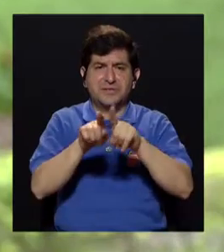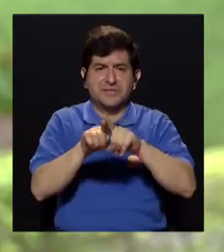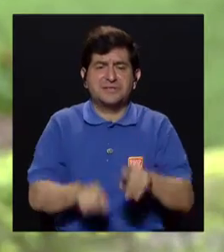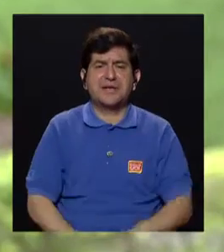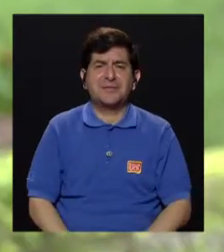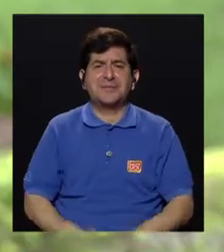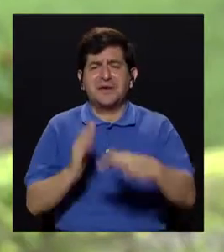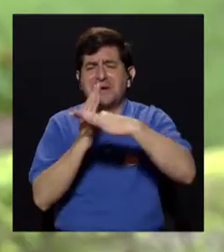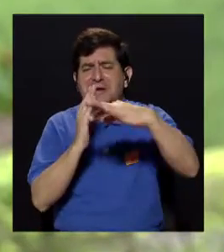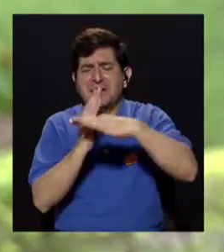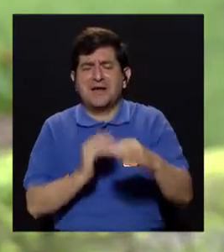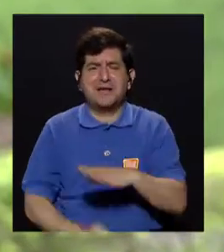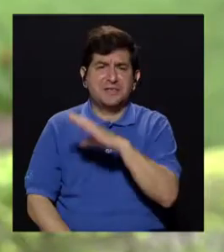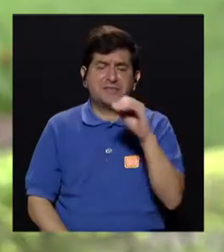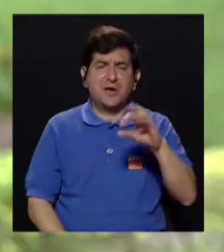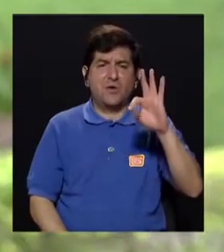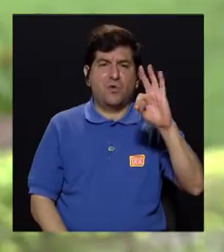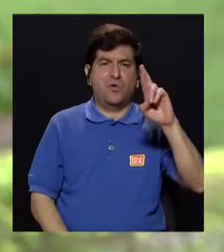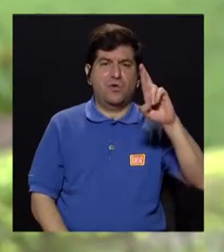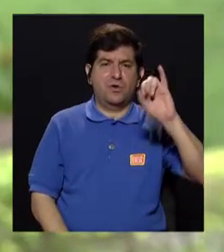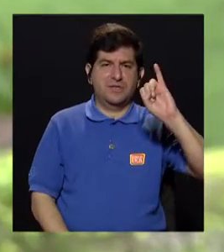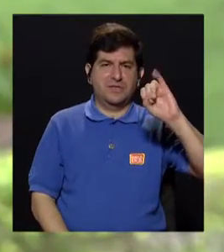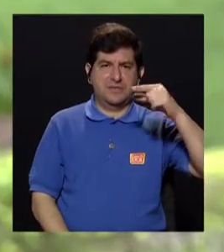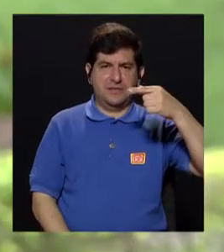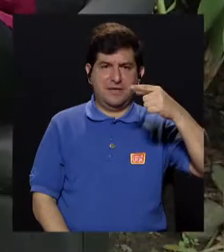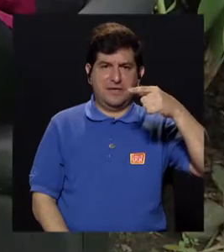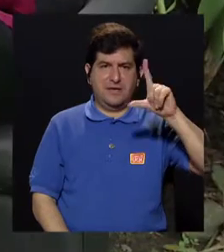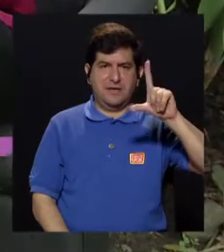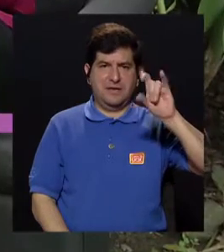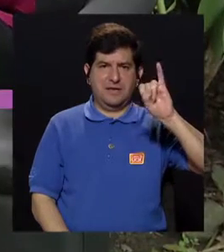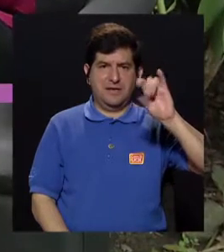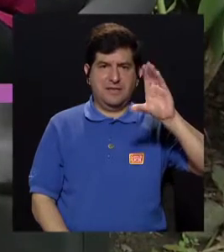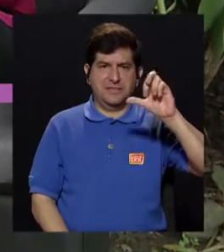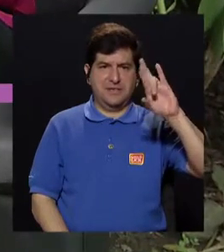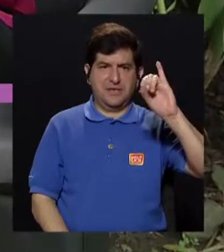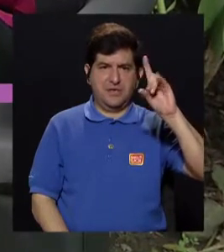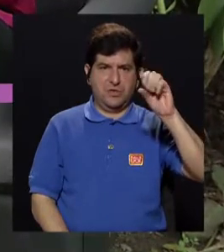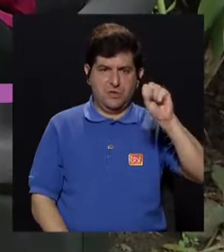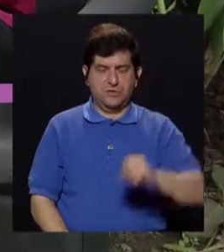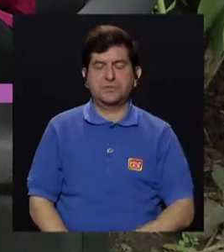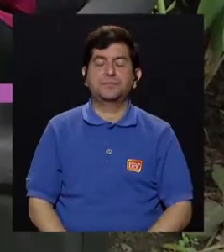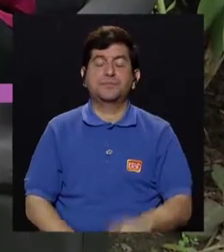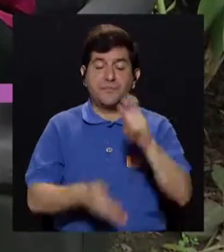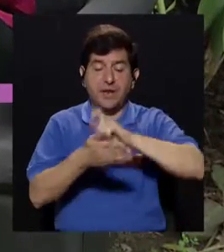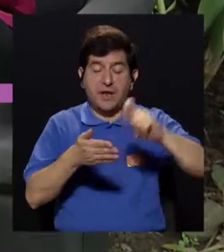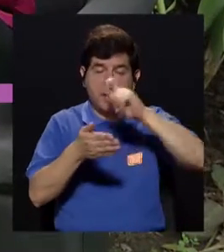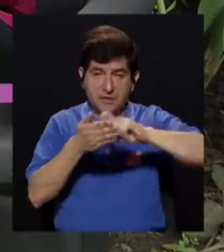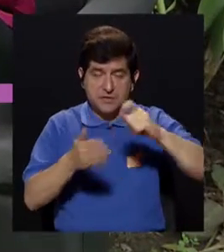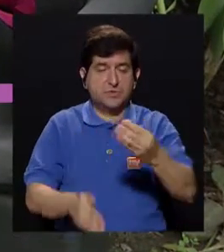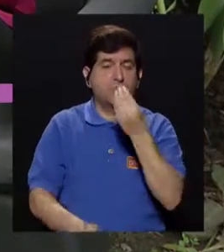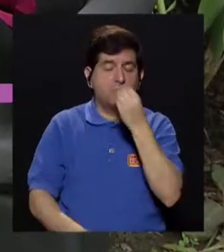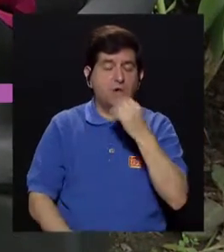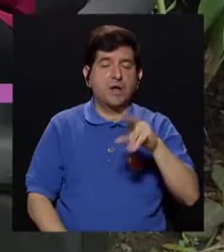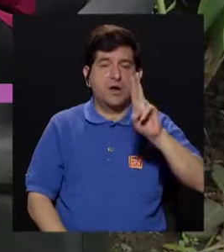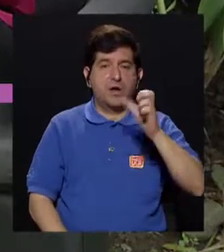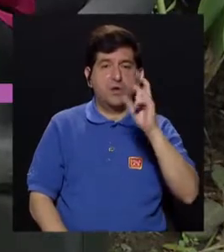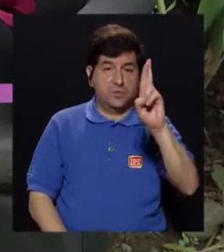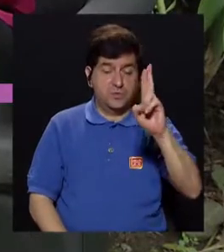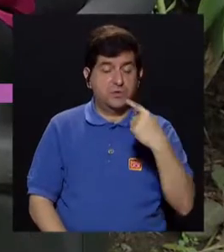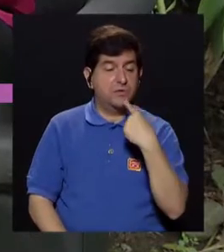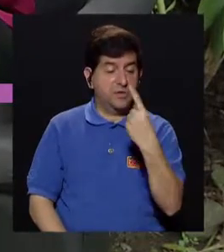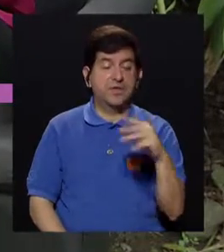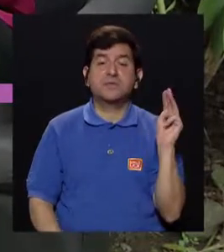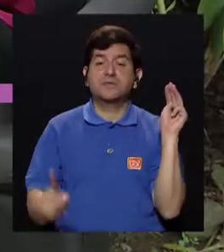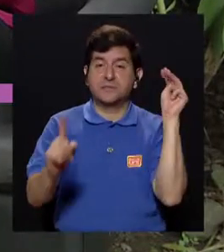grasa, triglicéridos, exacto, por estar comiendo en forma exagerada. Ahora, el mensaje que da la Escuela de Nutrición de la Universidad de Costa Rica